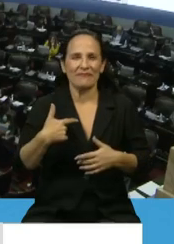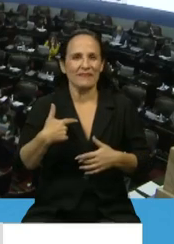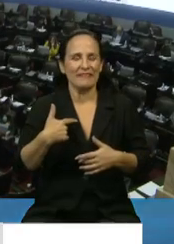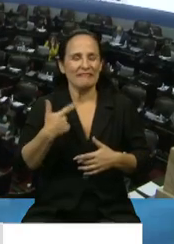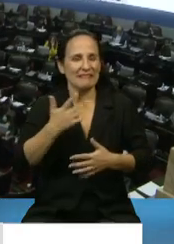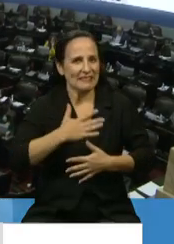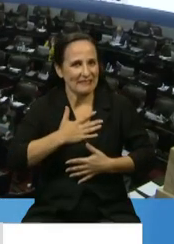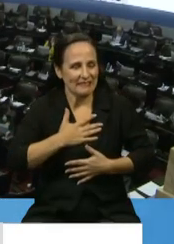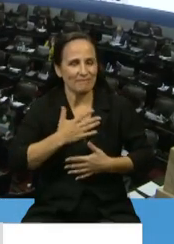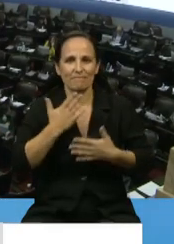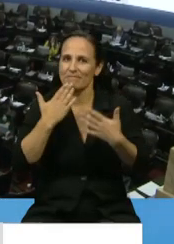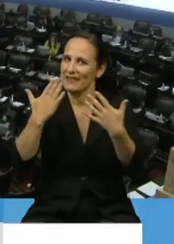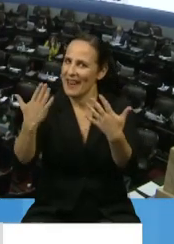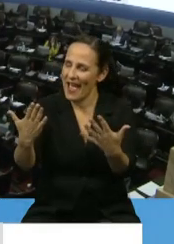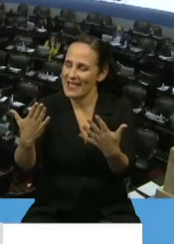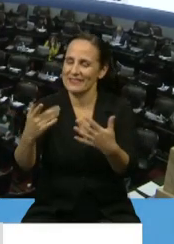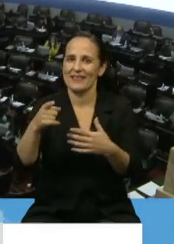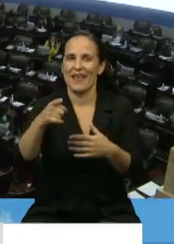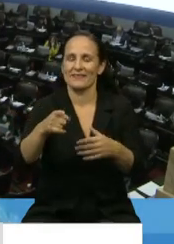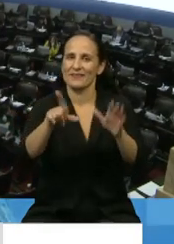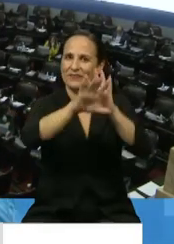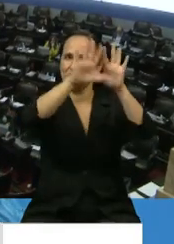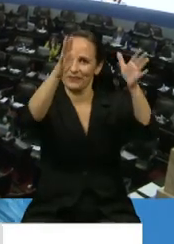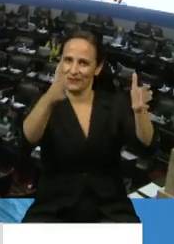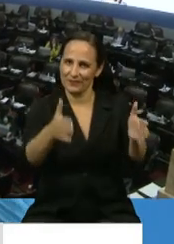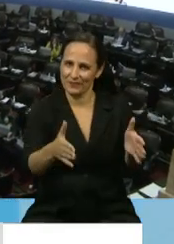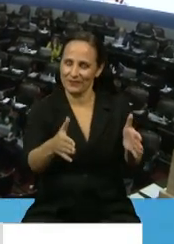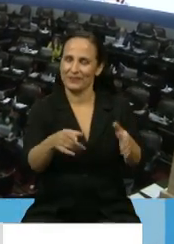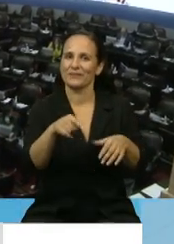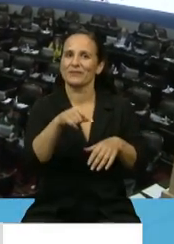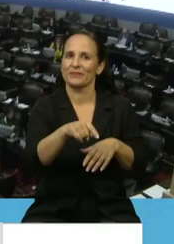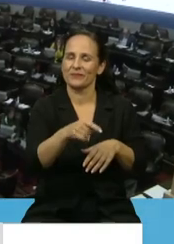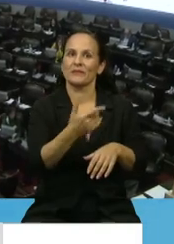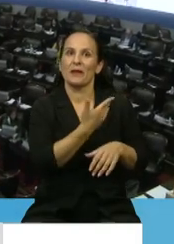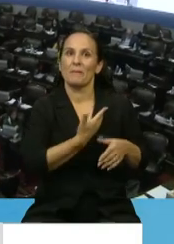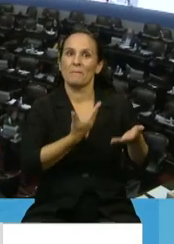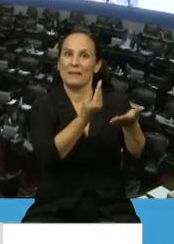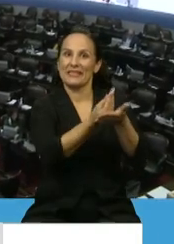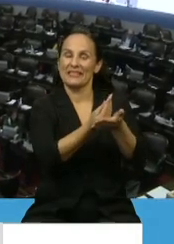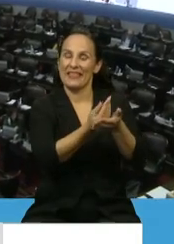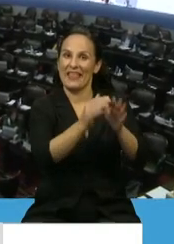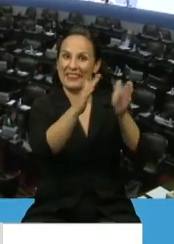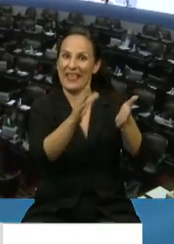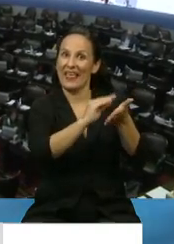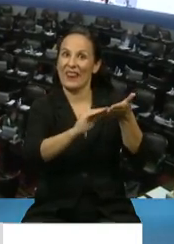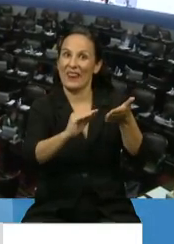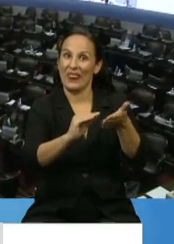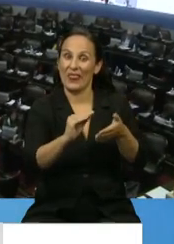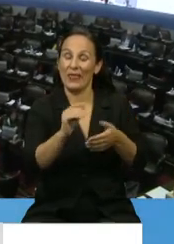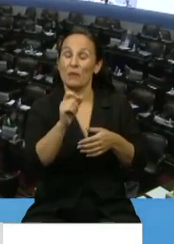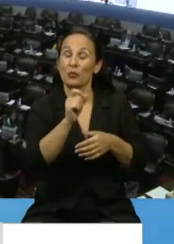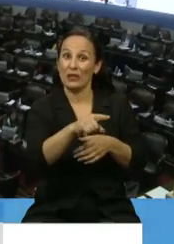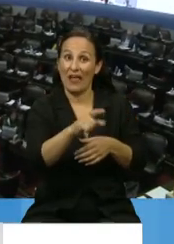a las autoridades de esta legislatura, en este caso al Presidente de la Cámara de Diputados de